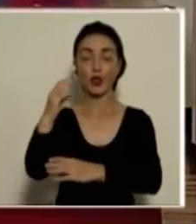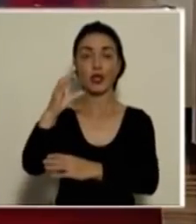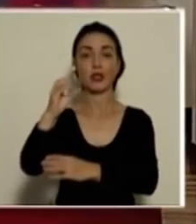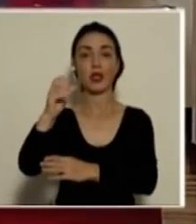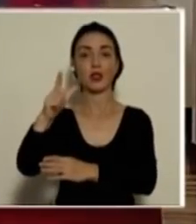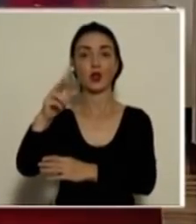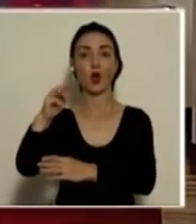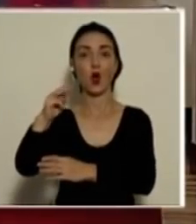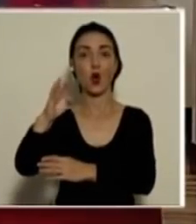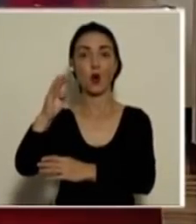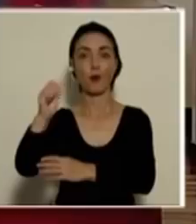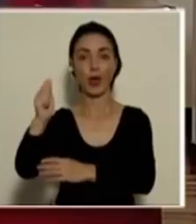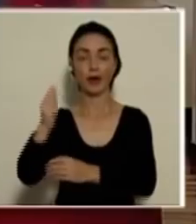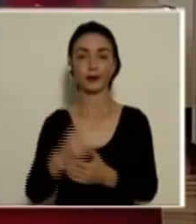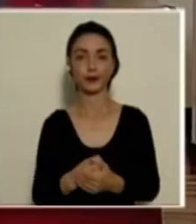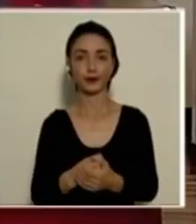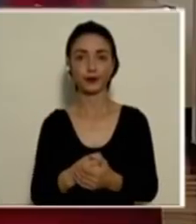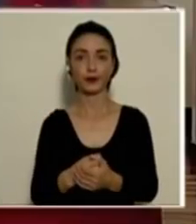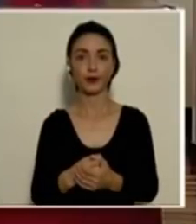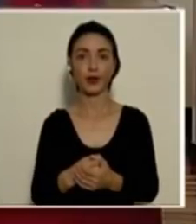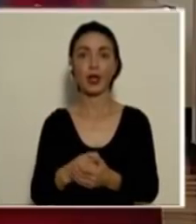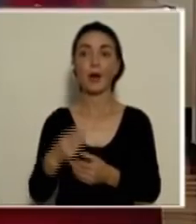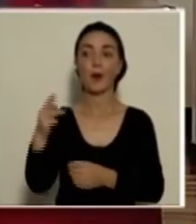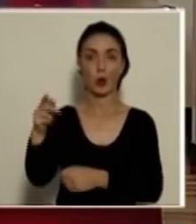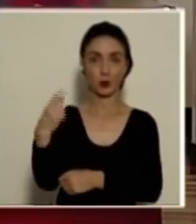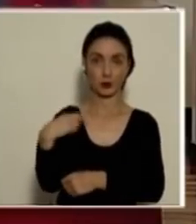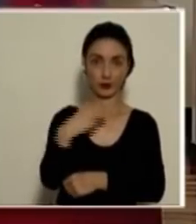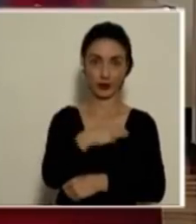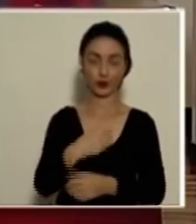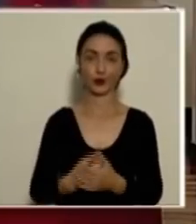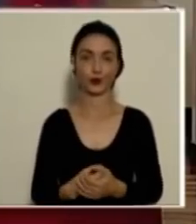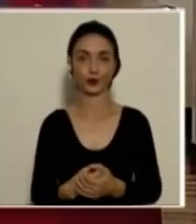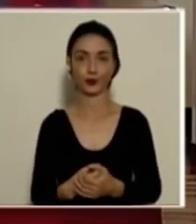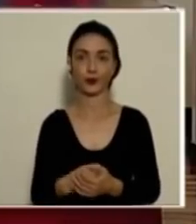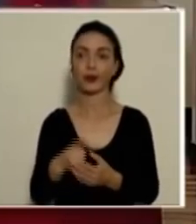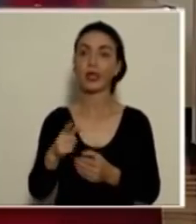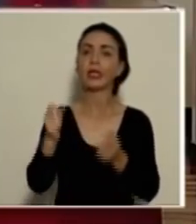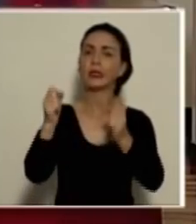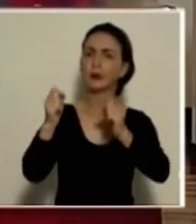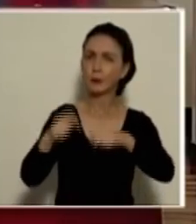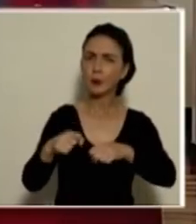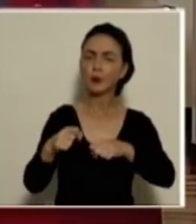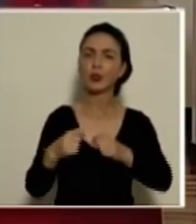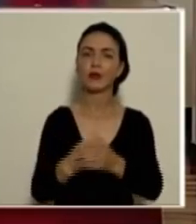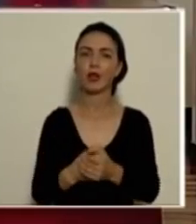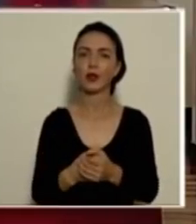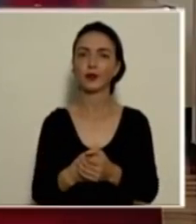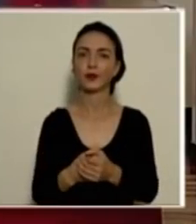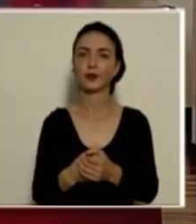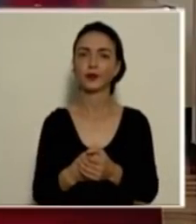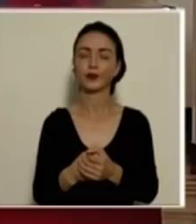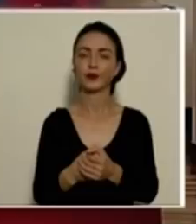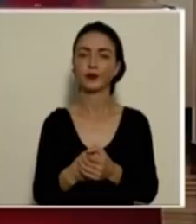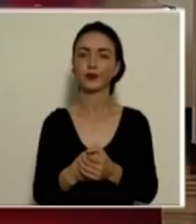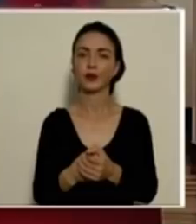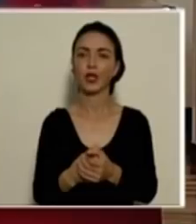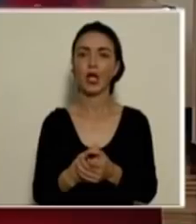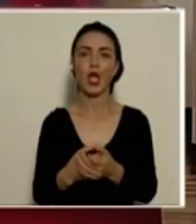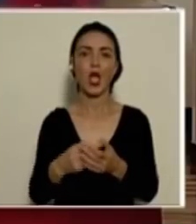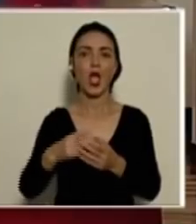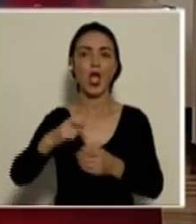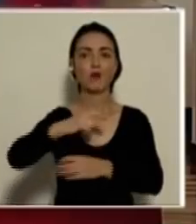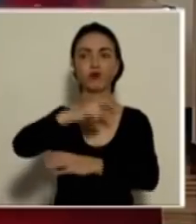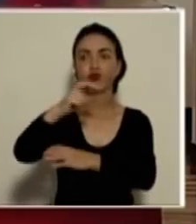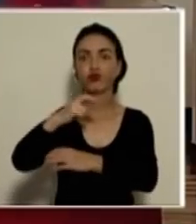Colombia. Para usted, señor ministro, si es posible regresar o viajar a